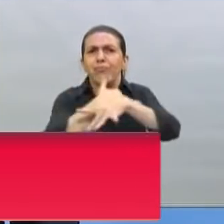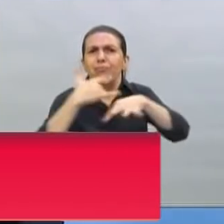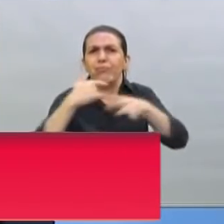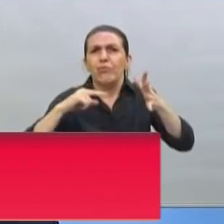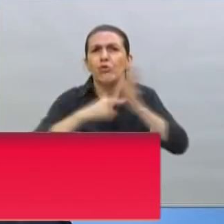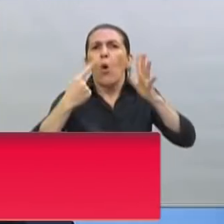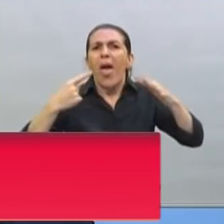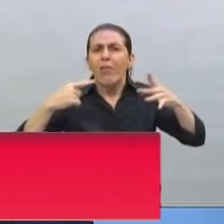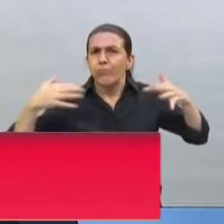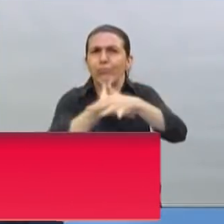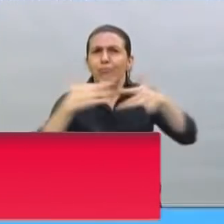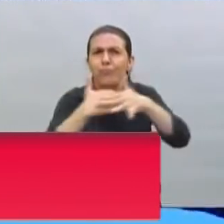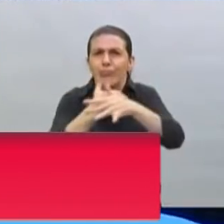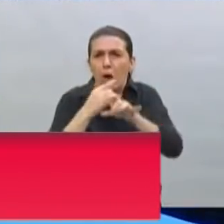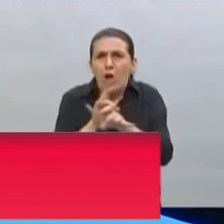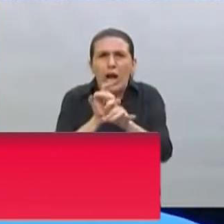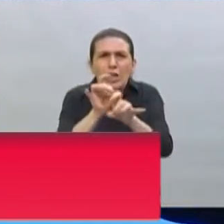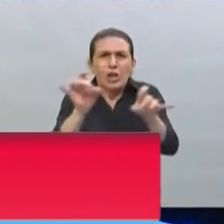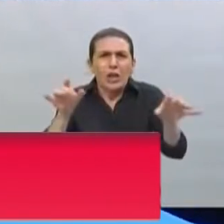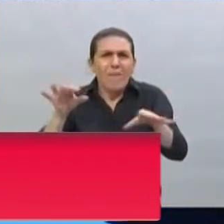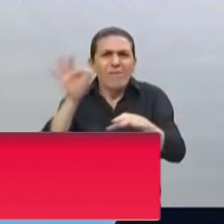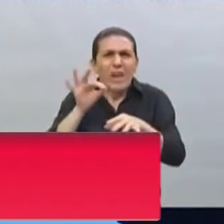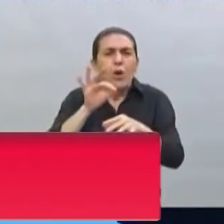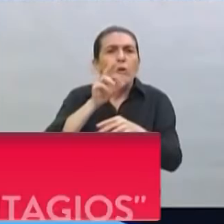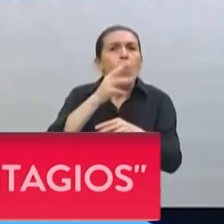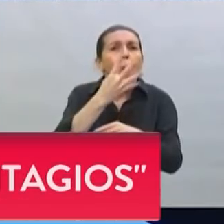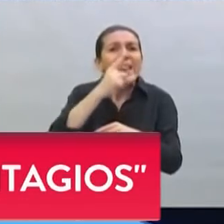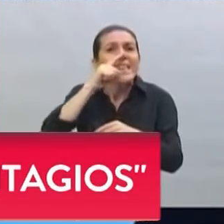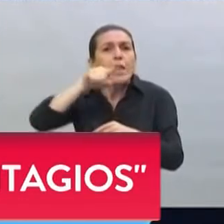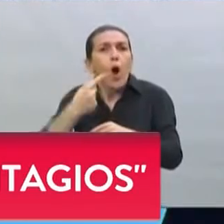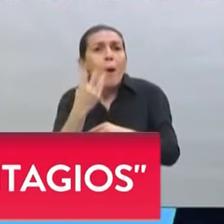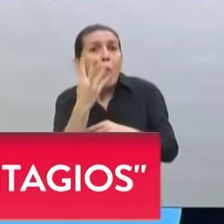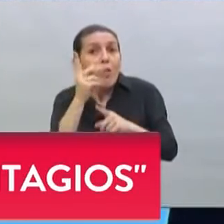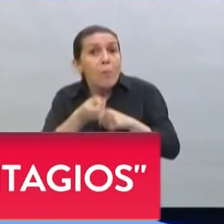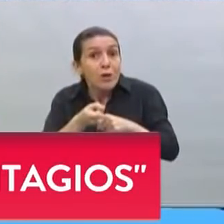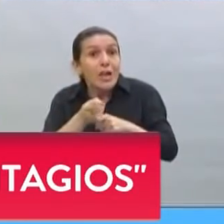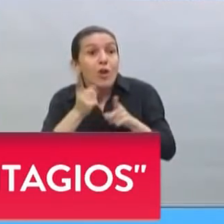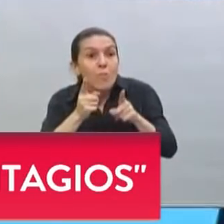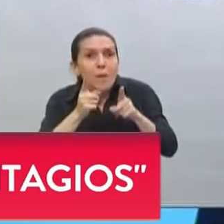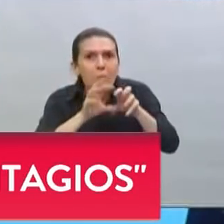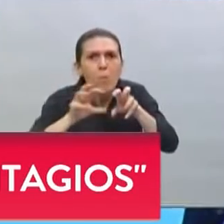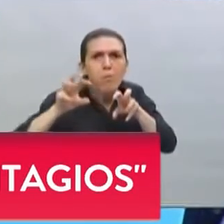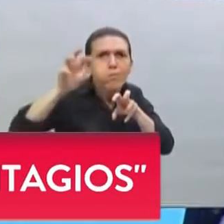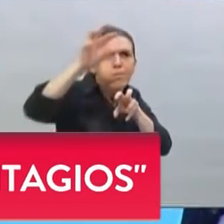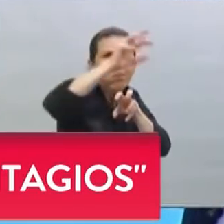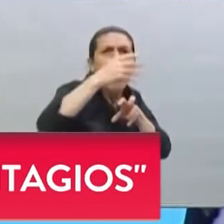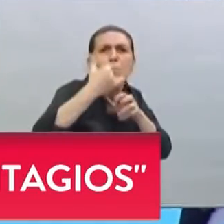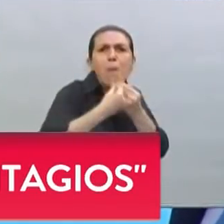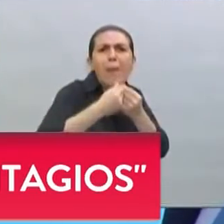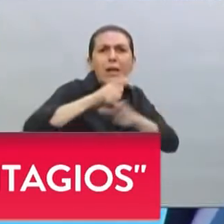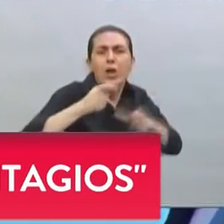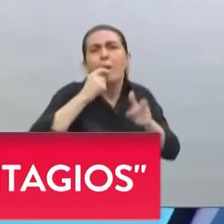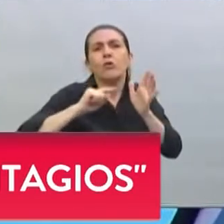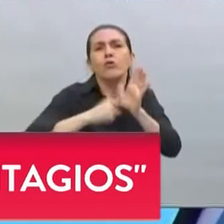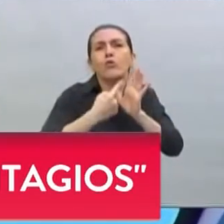del virus. El 47,4% está en los conglomerados urbanos, esto es Ciudad de Buenos